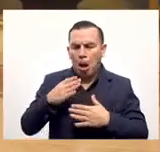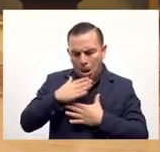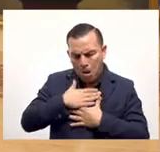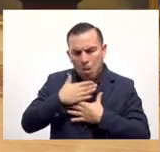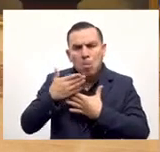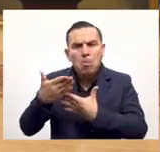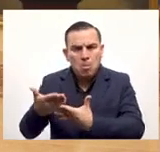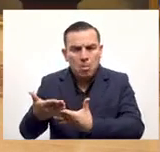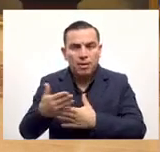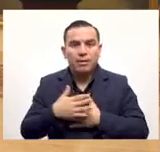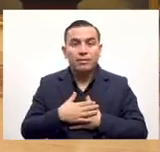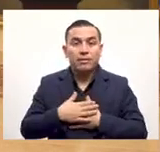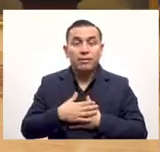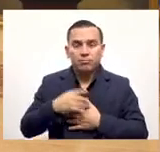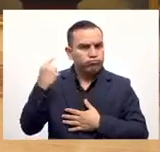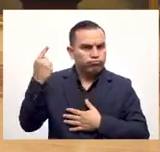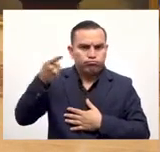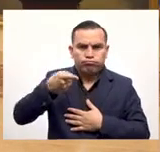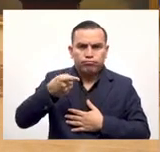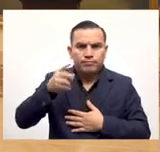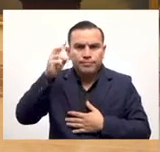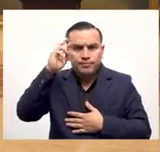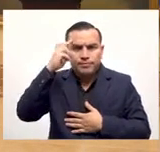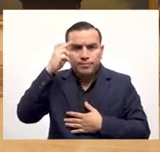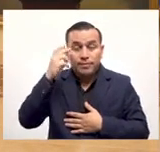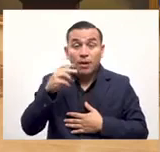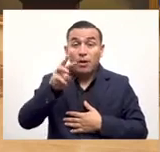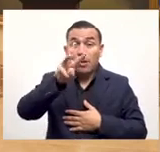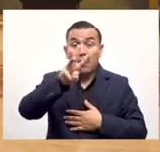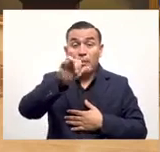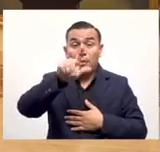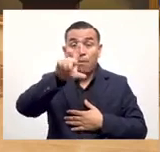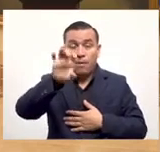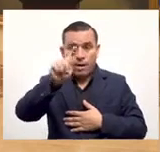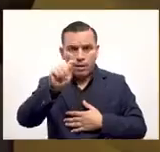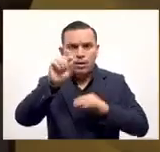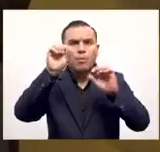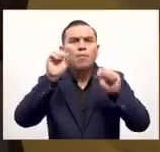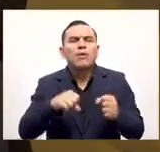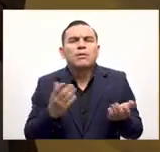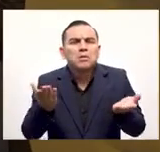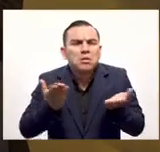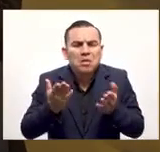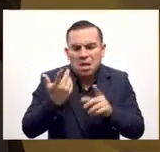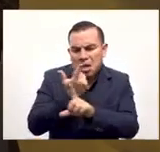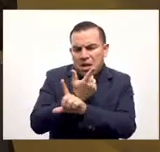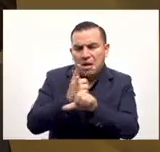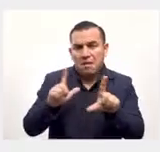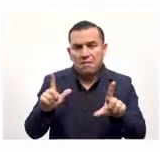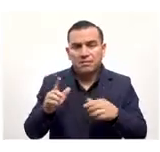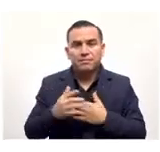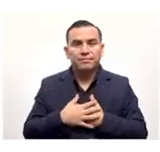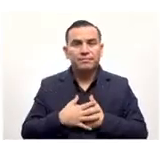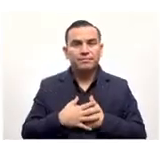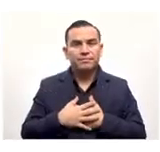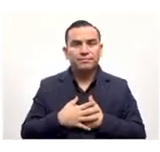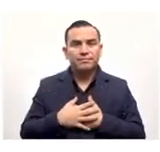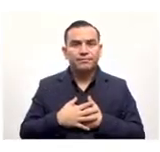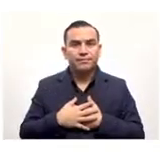de manera voluntaria no es obligación hacerla simplemente la wallet da la opción de poder hacerla si alguien quiere hacerla